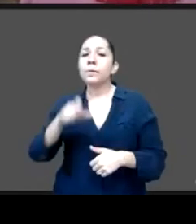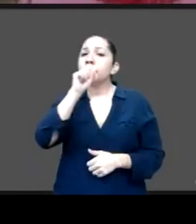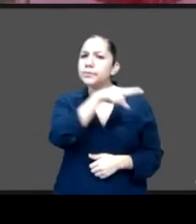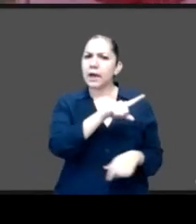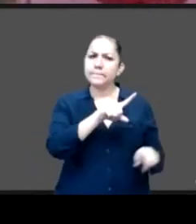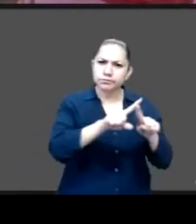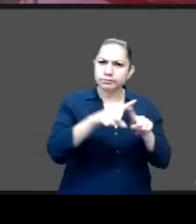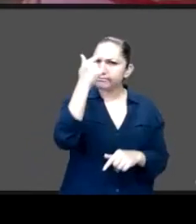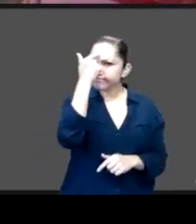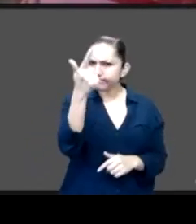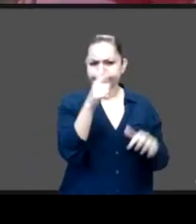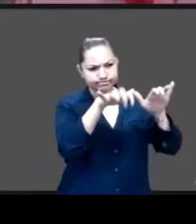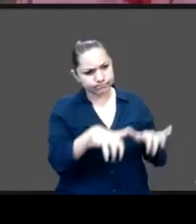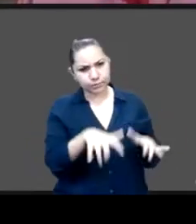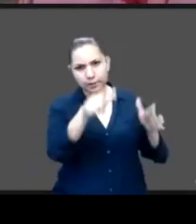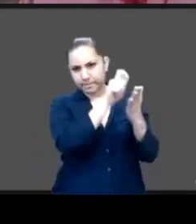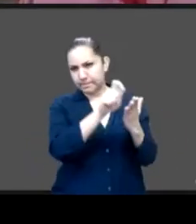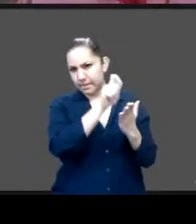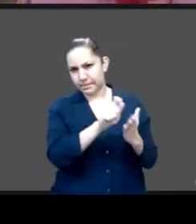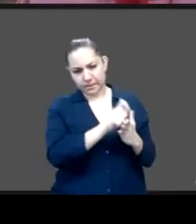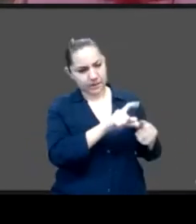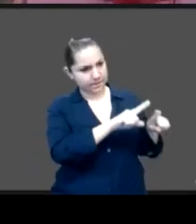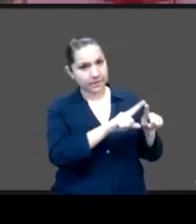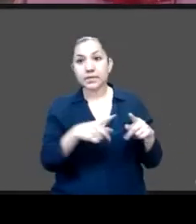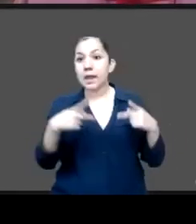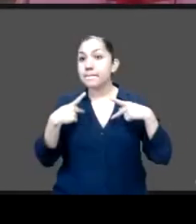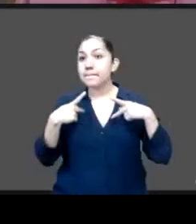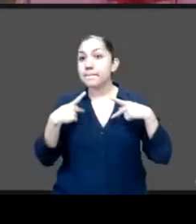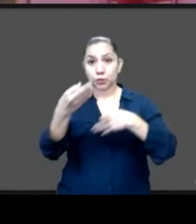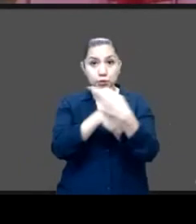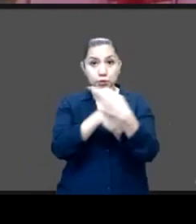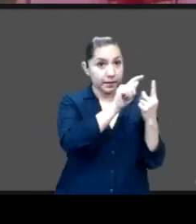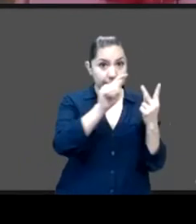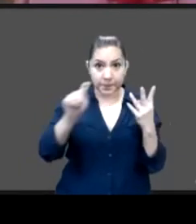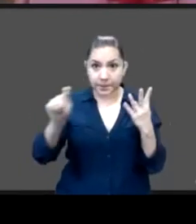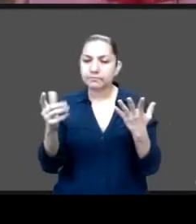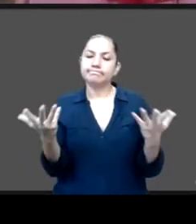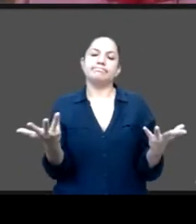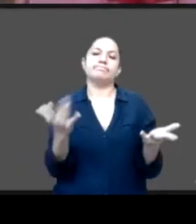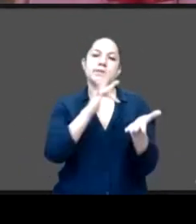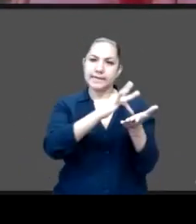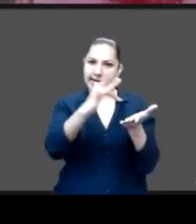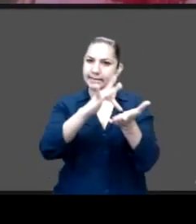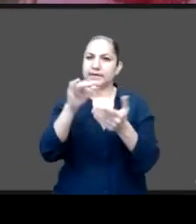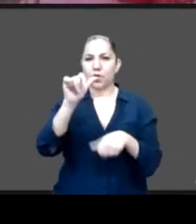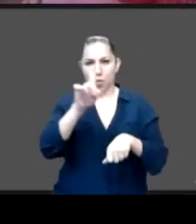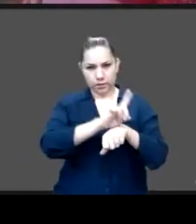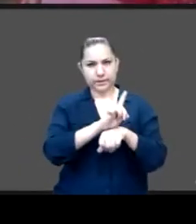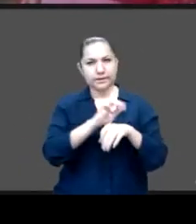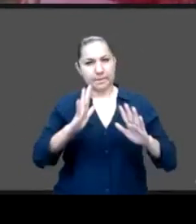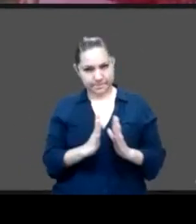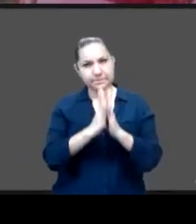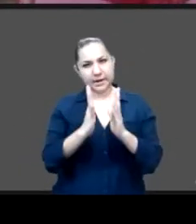A todas las personas que forman este panel, bienvenidas. Un gusto poder ser una